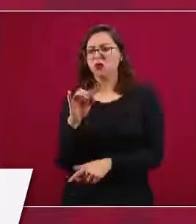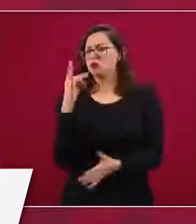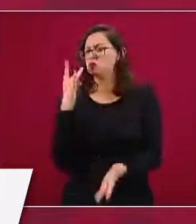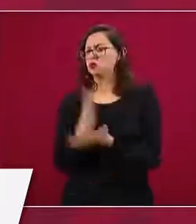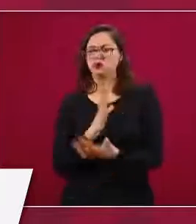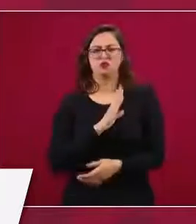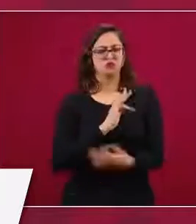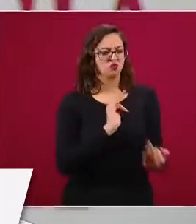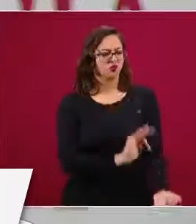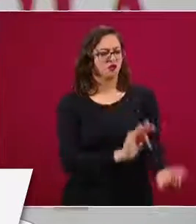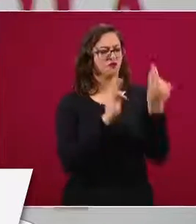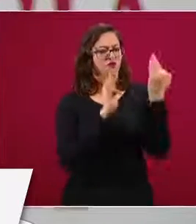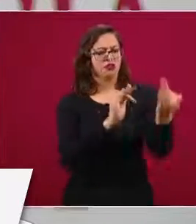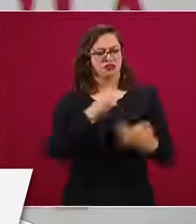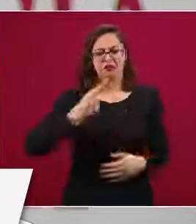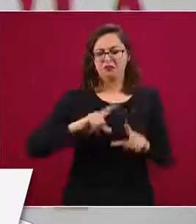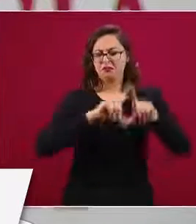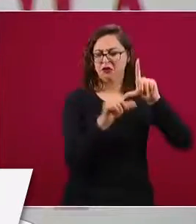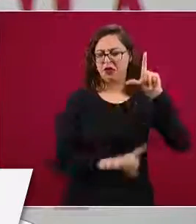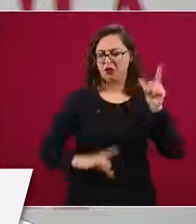pero se hizo para toda la región.